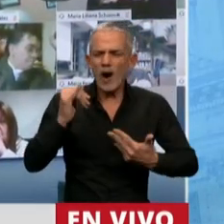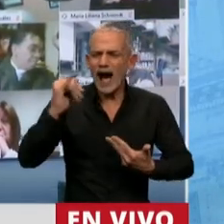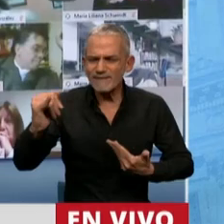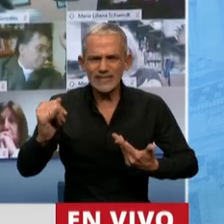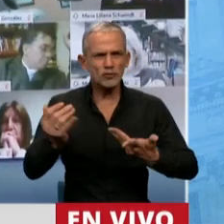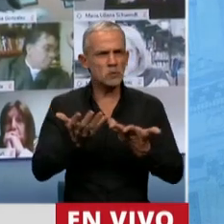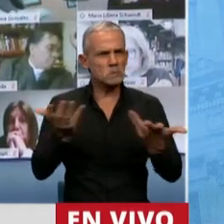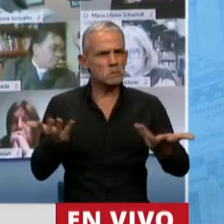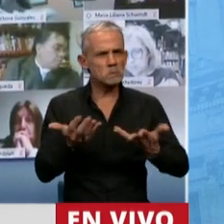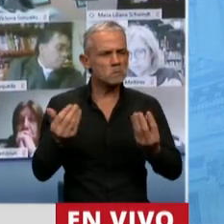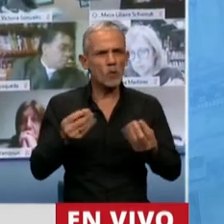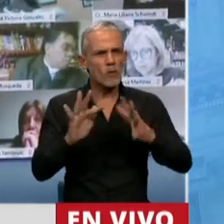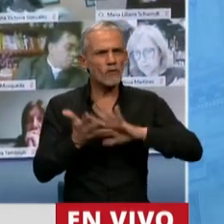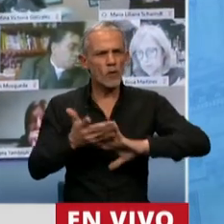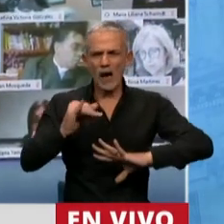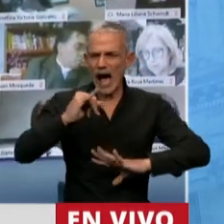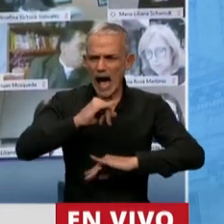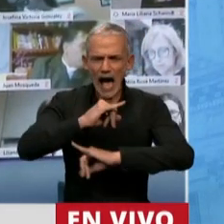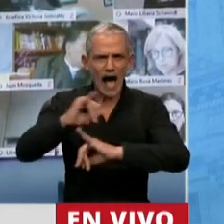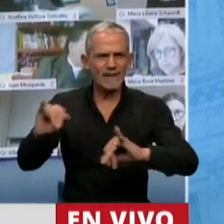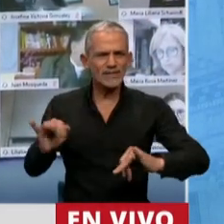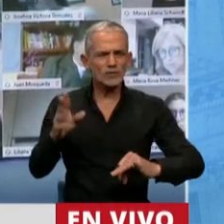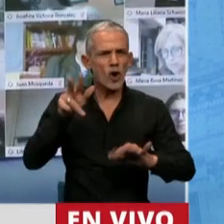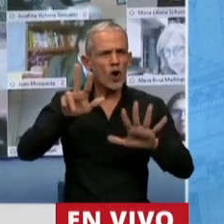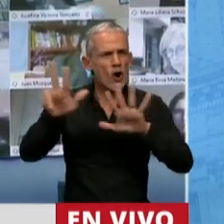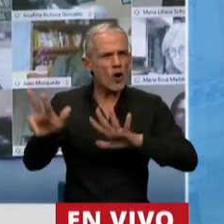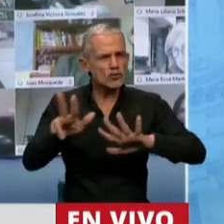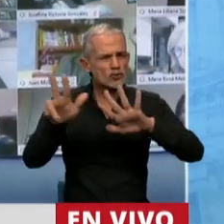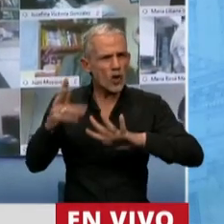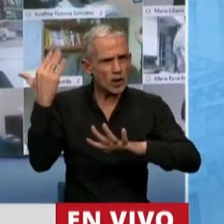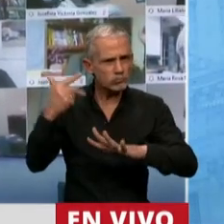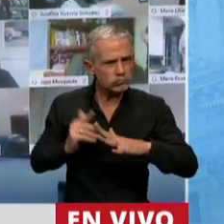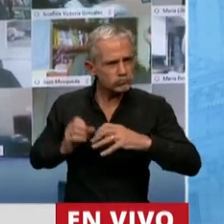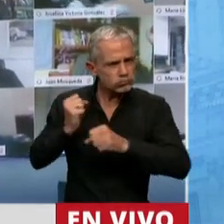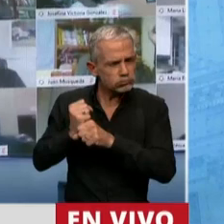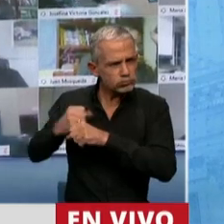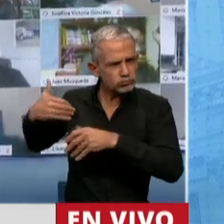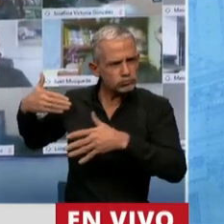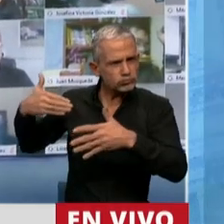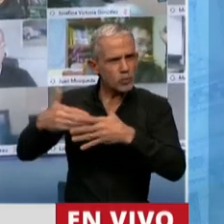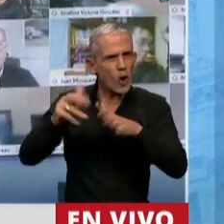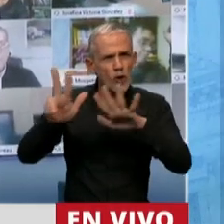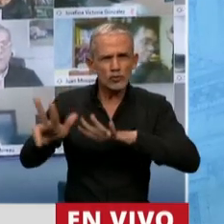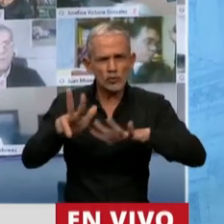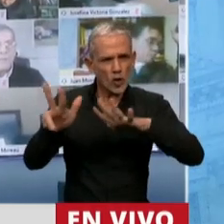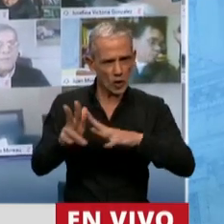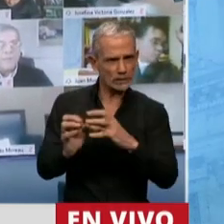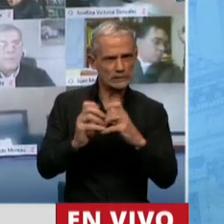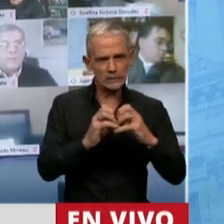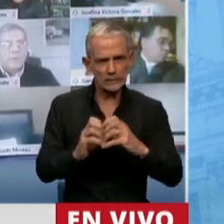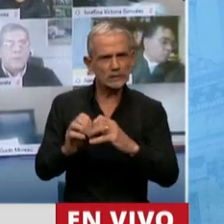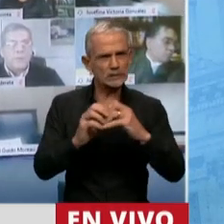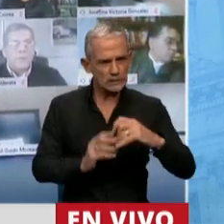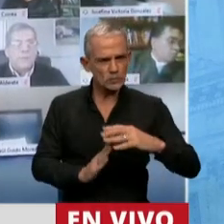las cosas, pero en esas ocho horas que estuvimos trabajando y que siento que